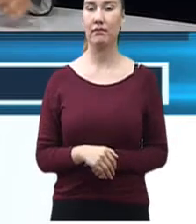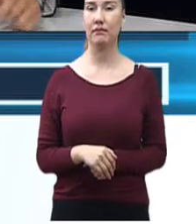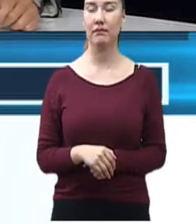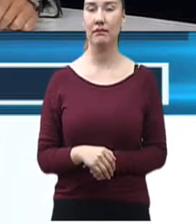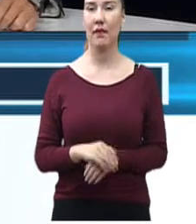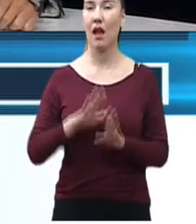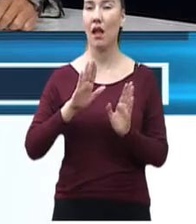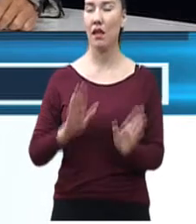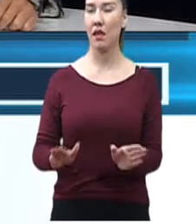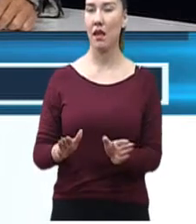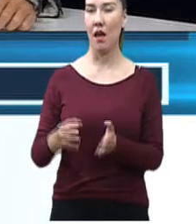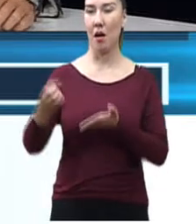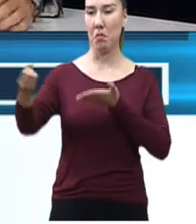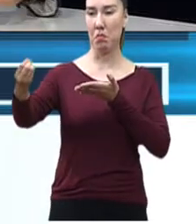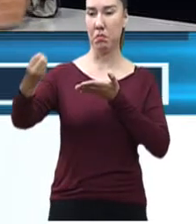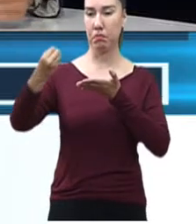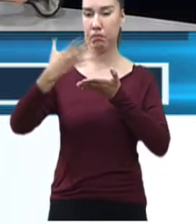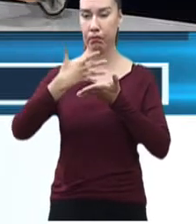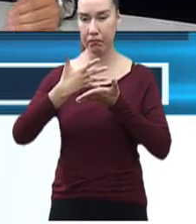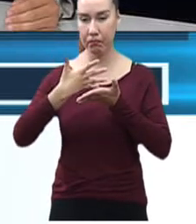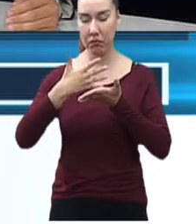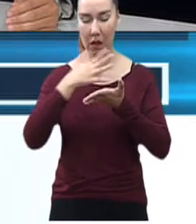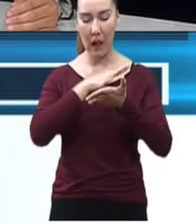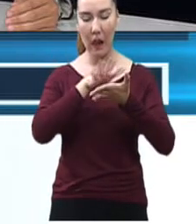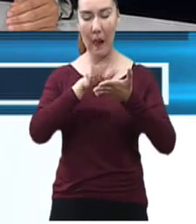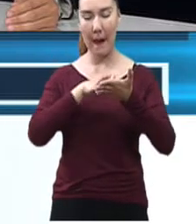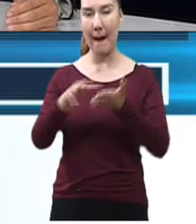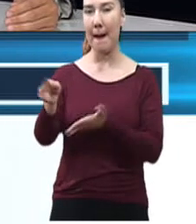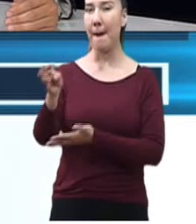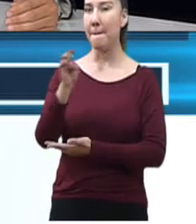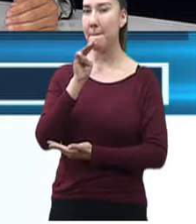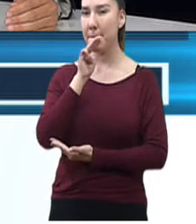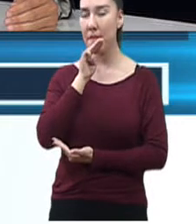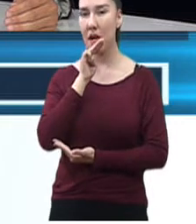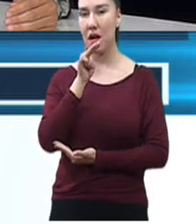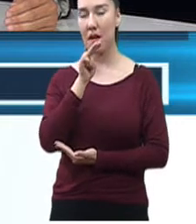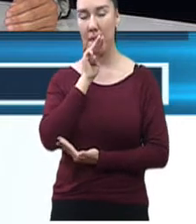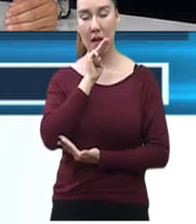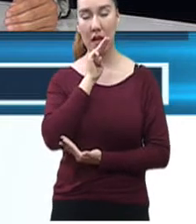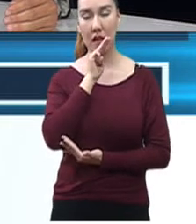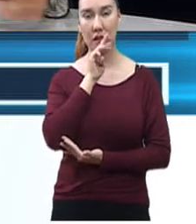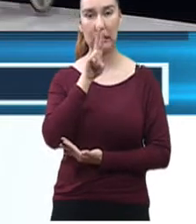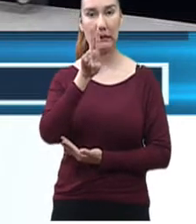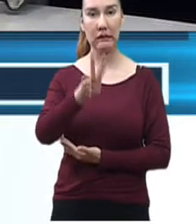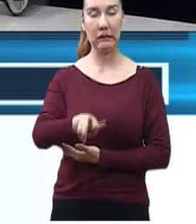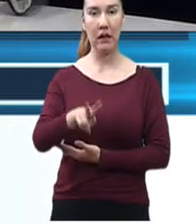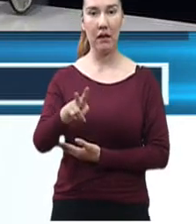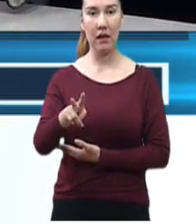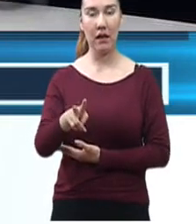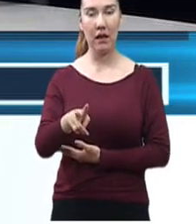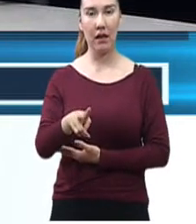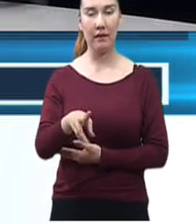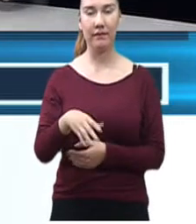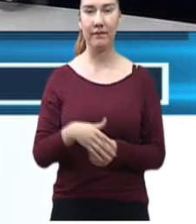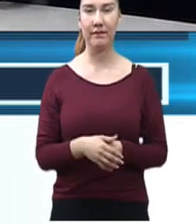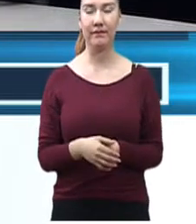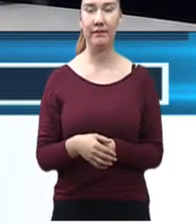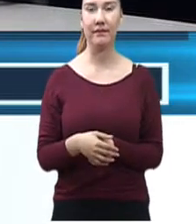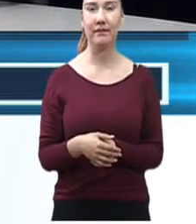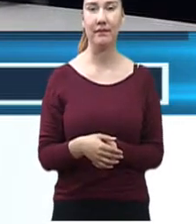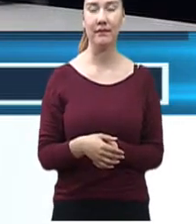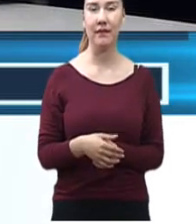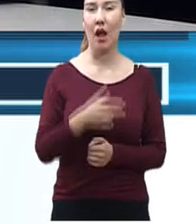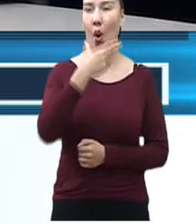y lo hemos recibido de nuestro auditorio. Las mamás, las madres de familia se ven. Prácticamente, el hombre, como quiera, bueno, pues, tiene la